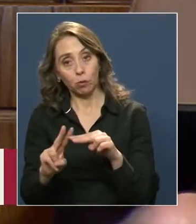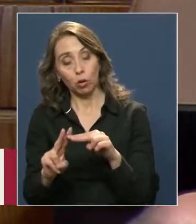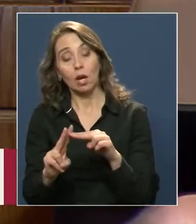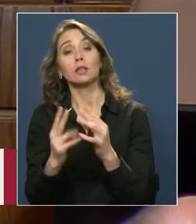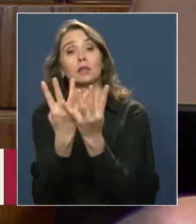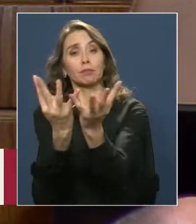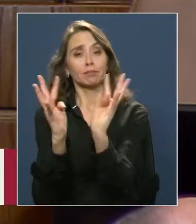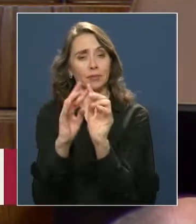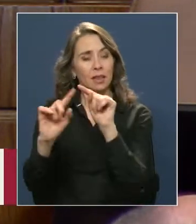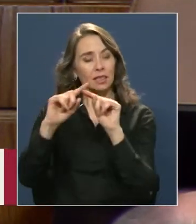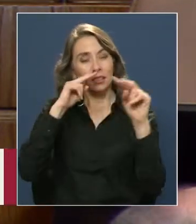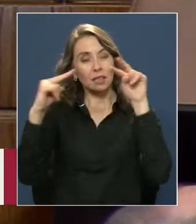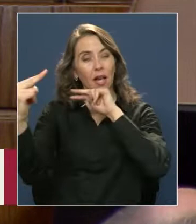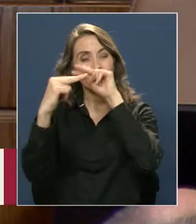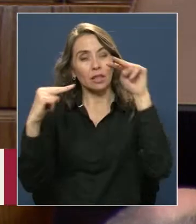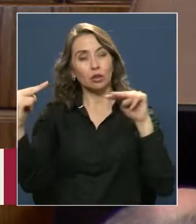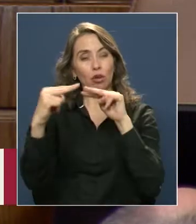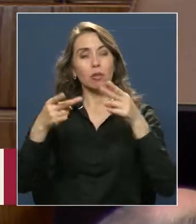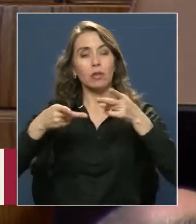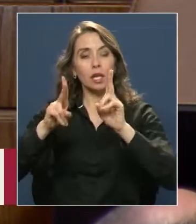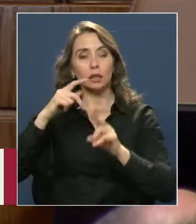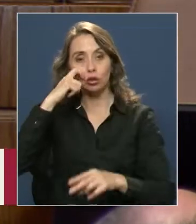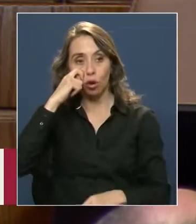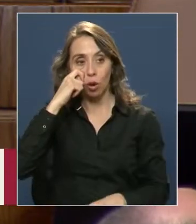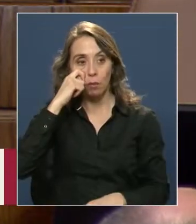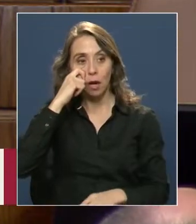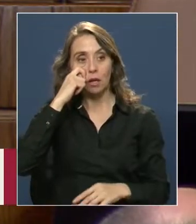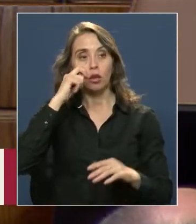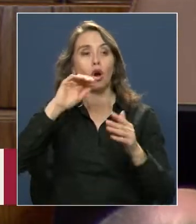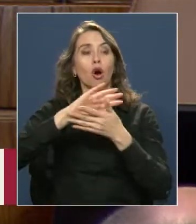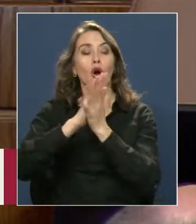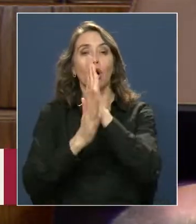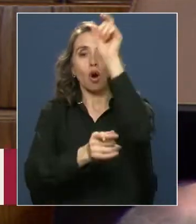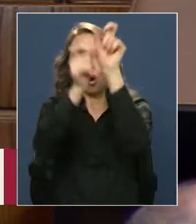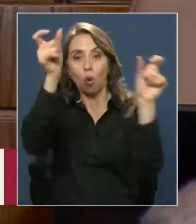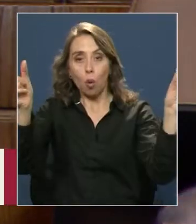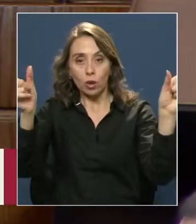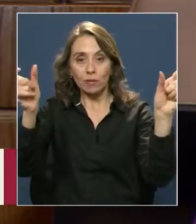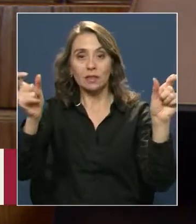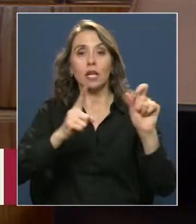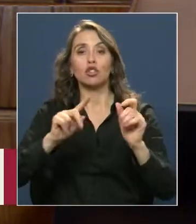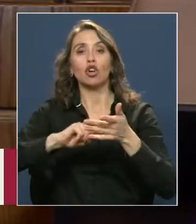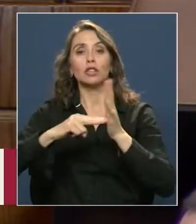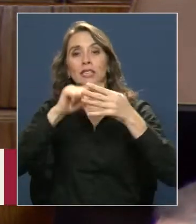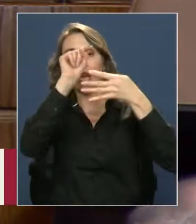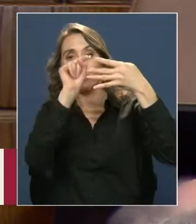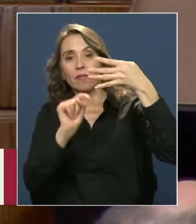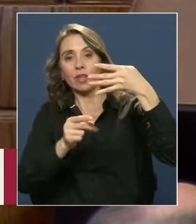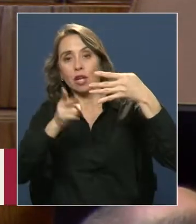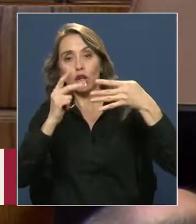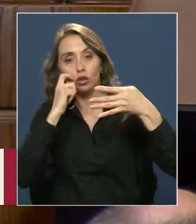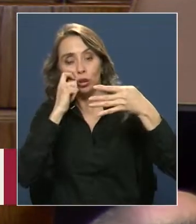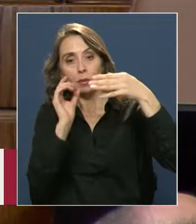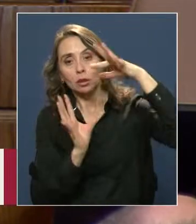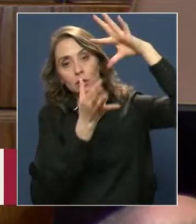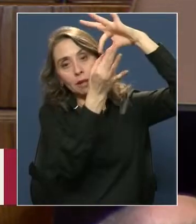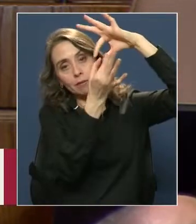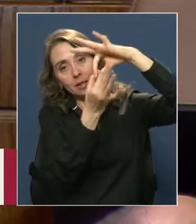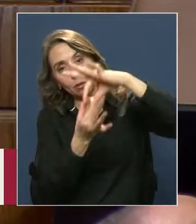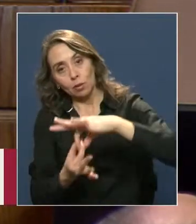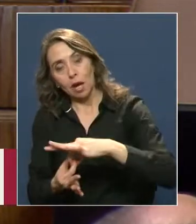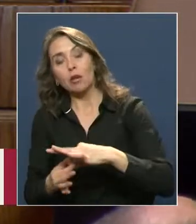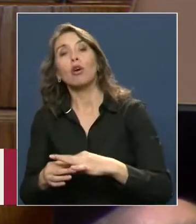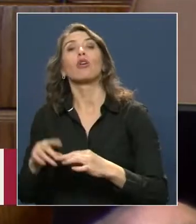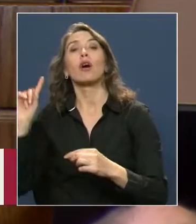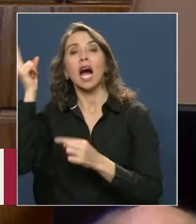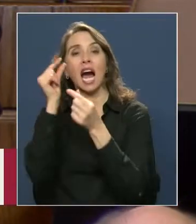perspectivas vinculadas a los derechos humanos en tanto universales, indivisibles e interdependientes. Articular a nivel nacional